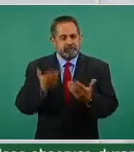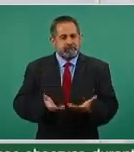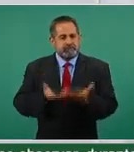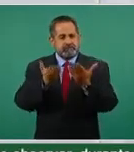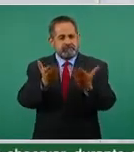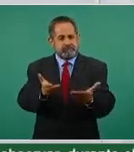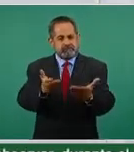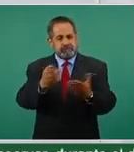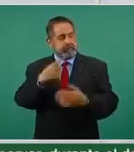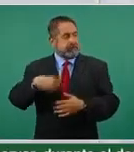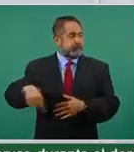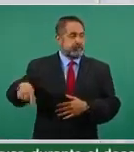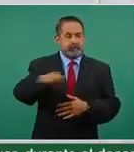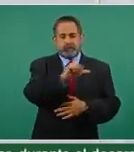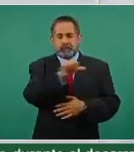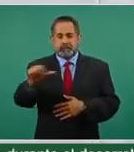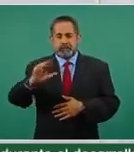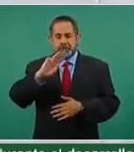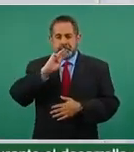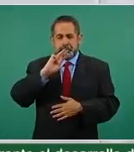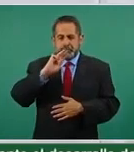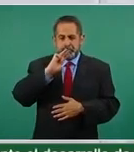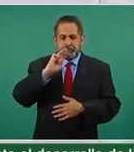a todas las mamás